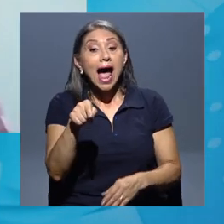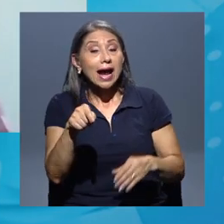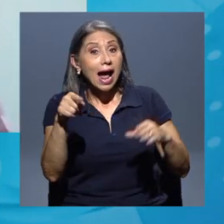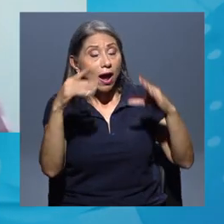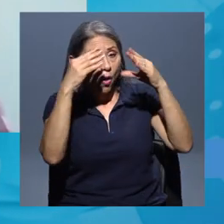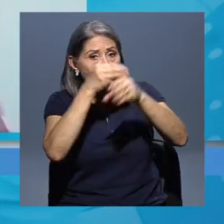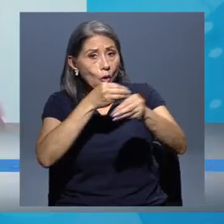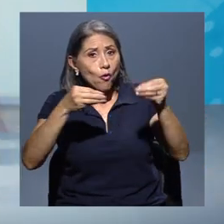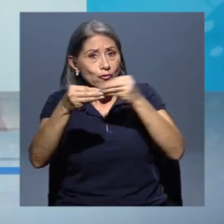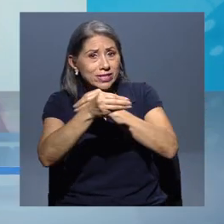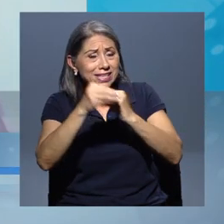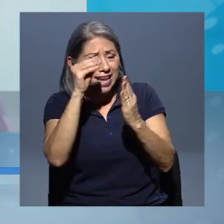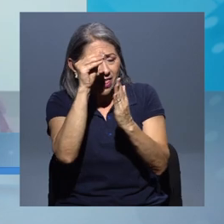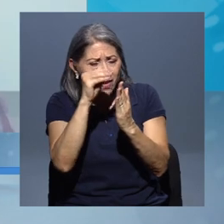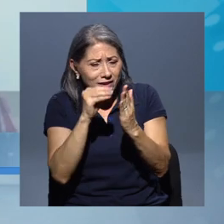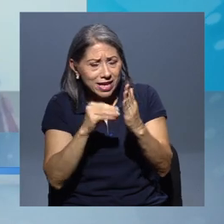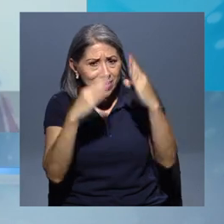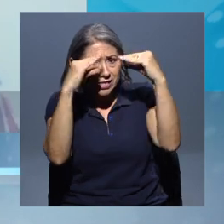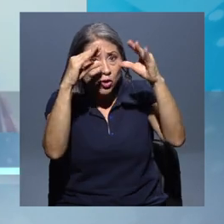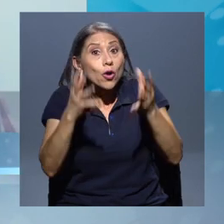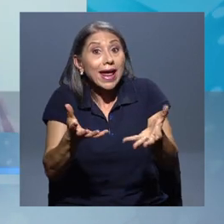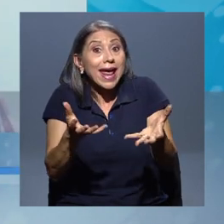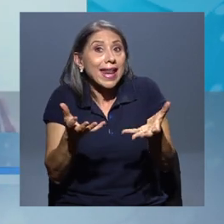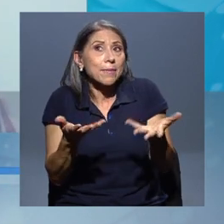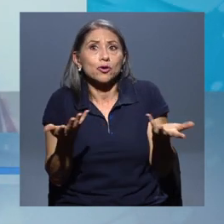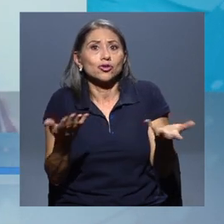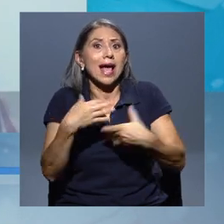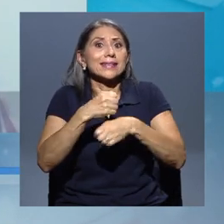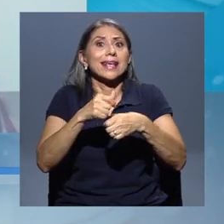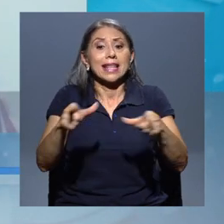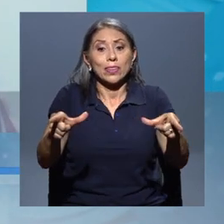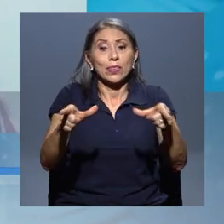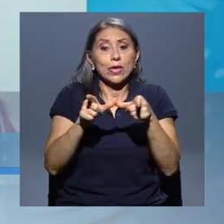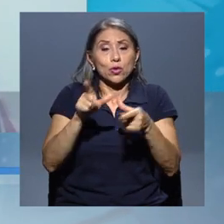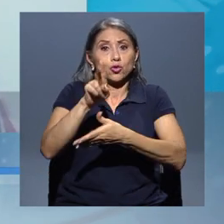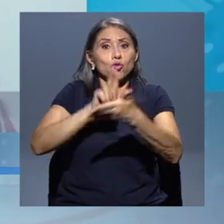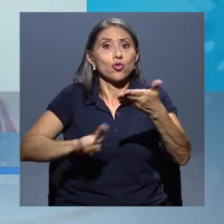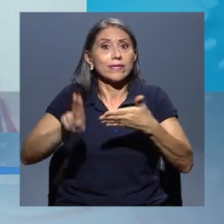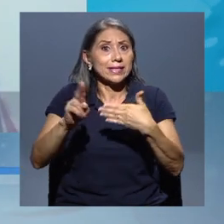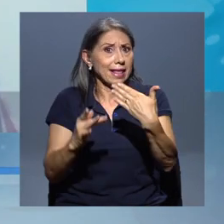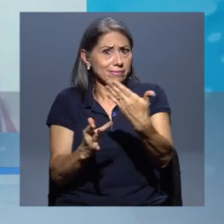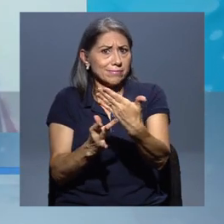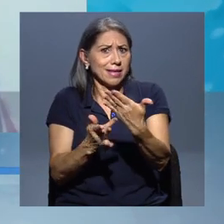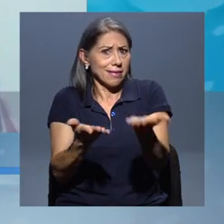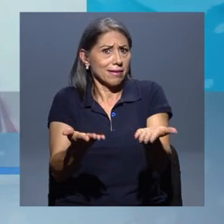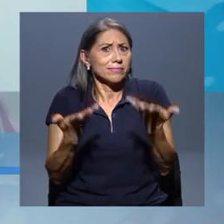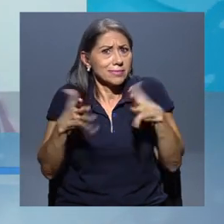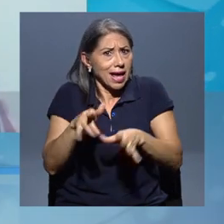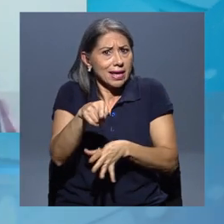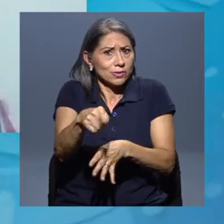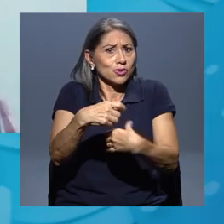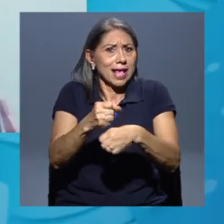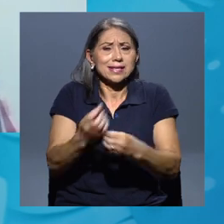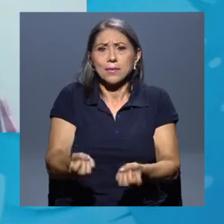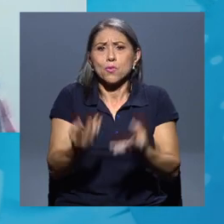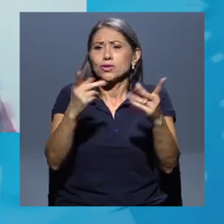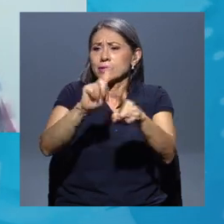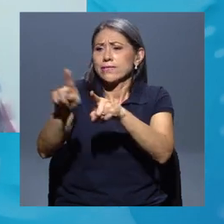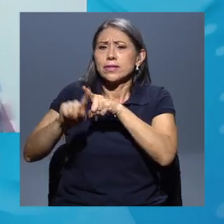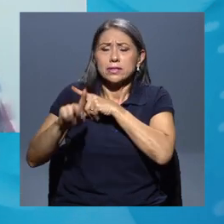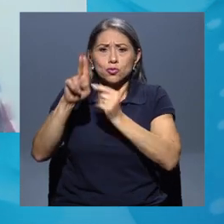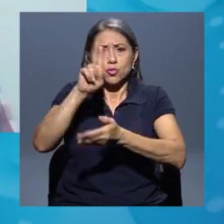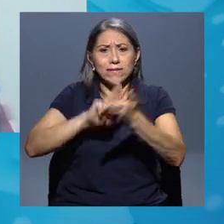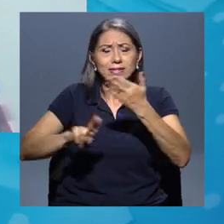incluir, por ejemplo, la emisión de los títulos universitarios de forma digital. Es una práctica que ya se hace en muchas universidades